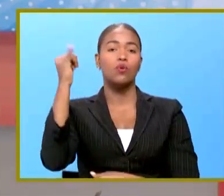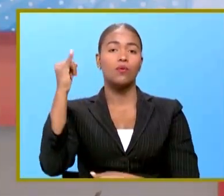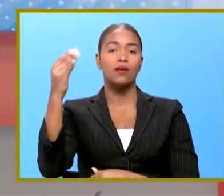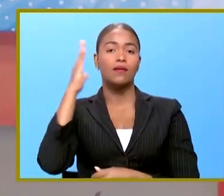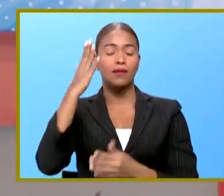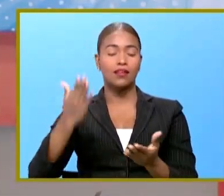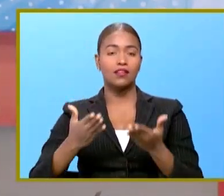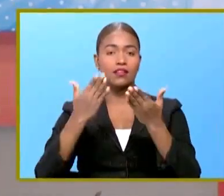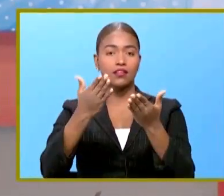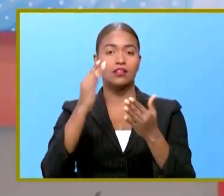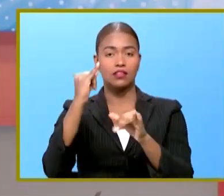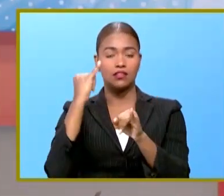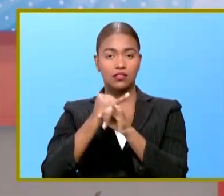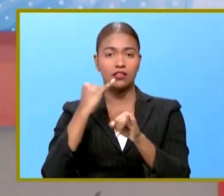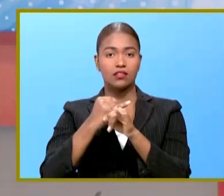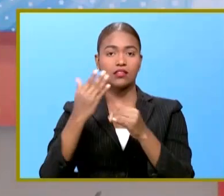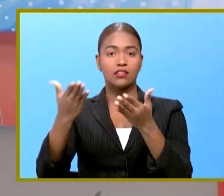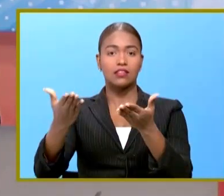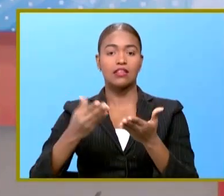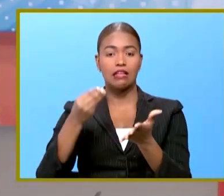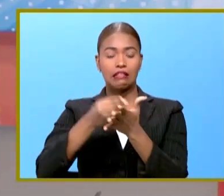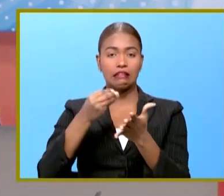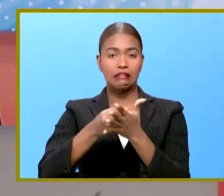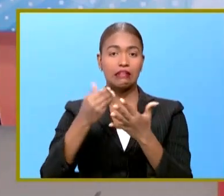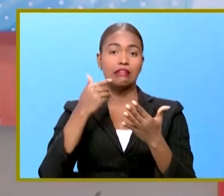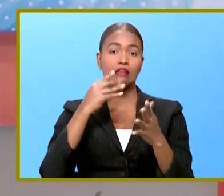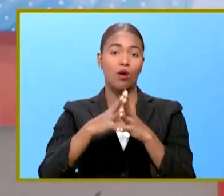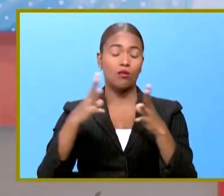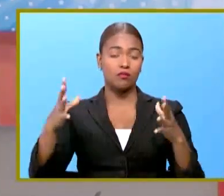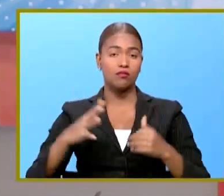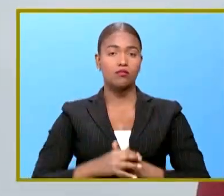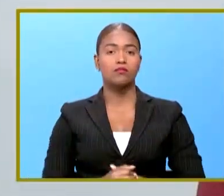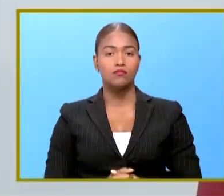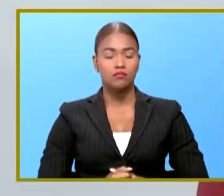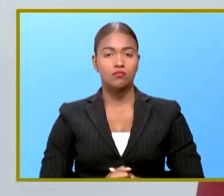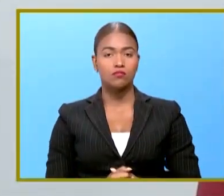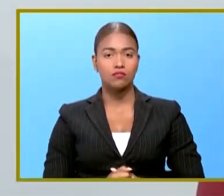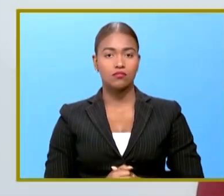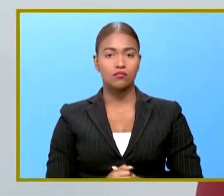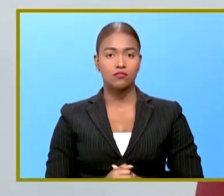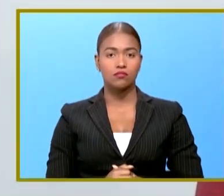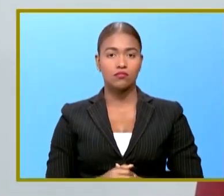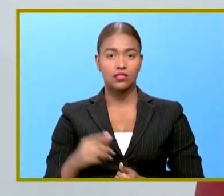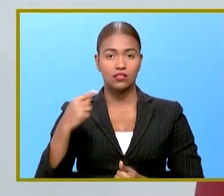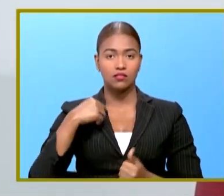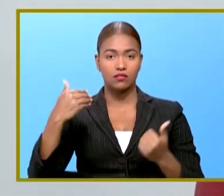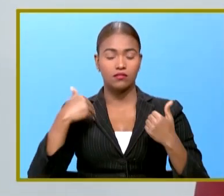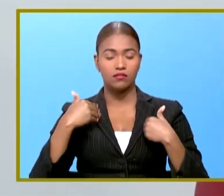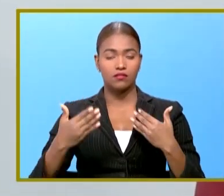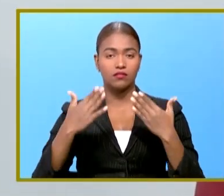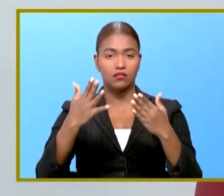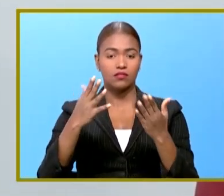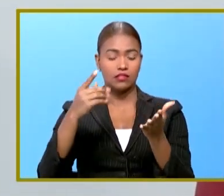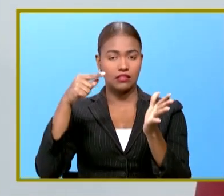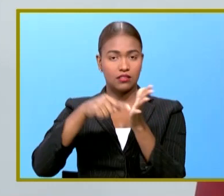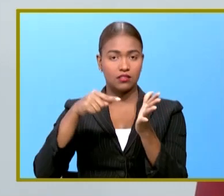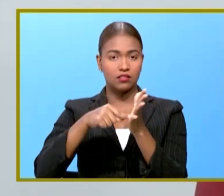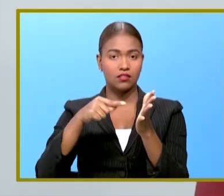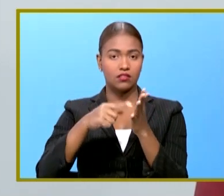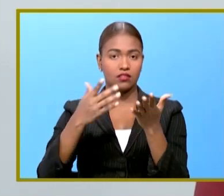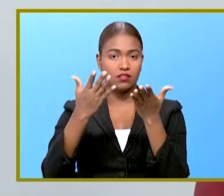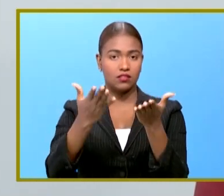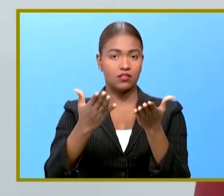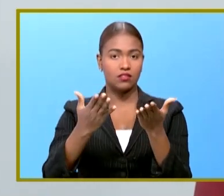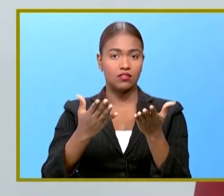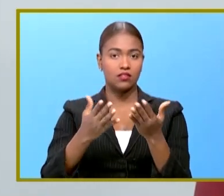que recibió la institución con una deuda excesiva hemos encontrado una deuda excesivamente alta